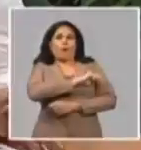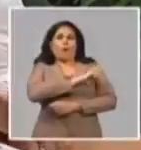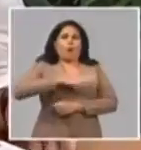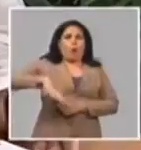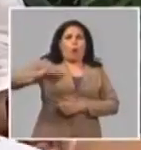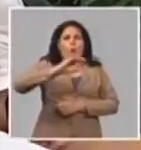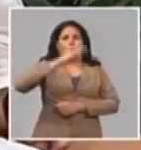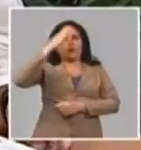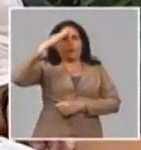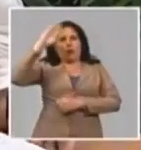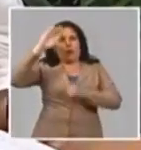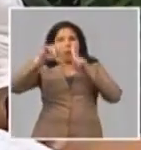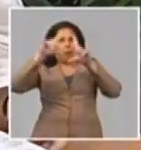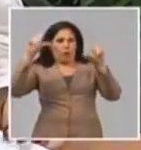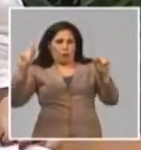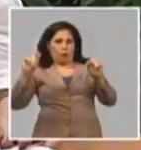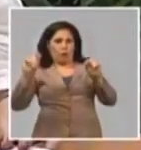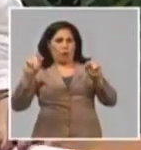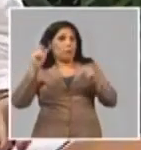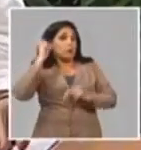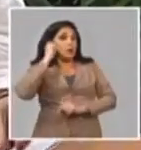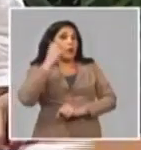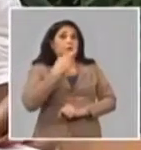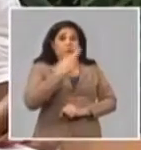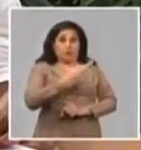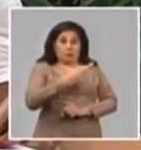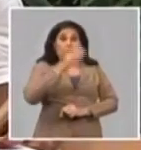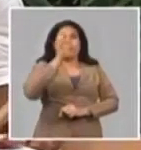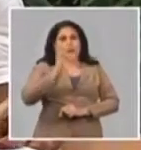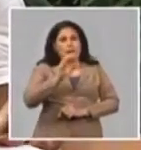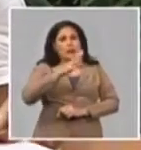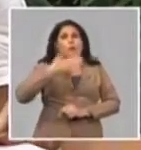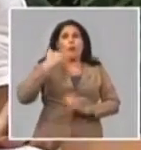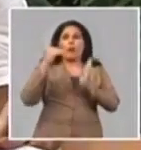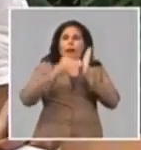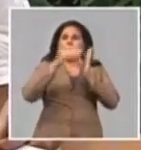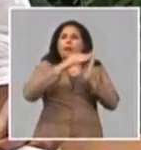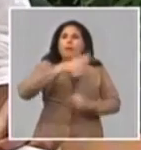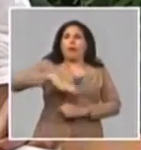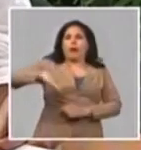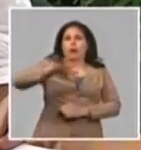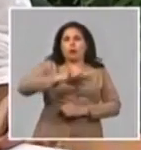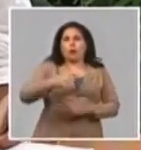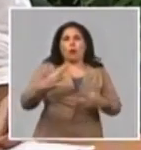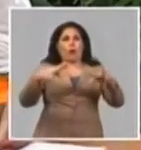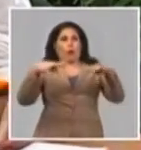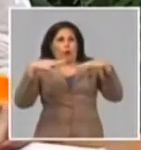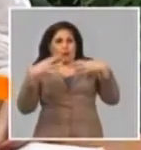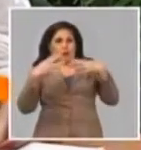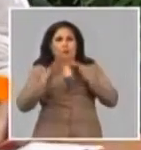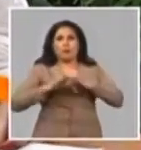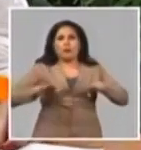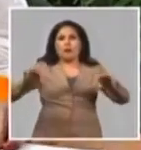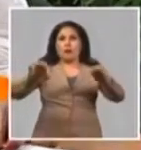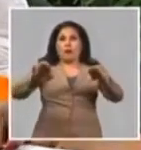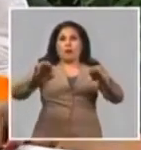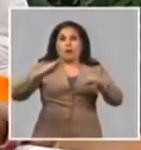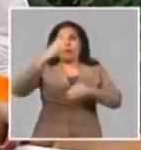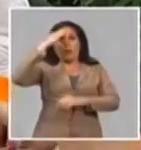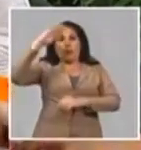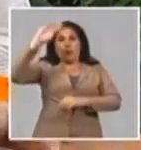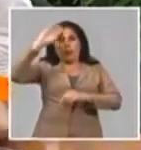Sí, Randy, buenas tardes para todos los compañeros que nos están escuchando a todo lo largo y ancho de nuestro país.